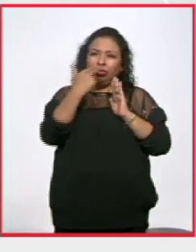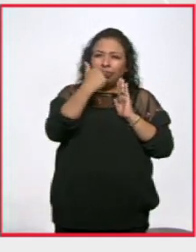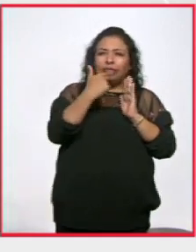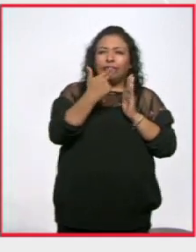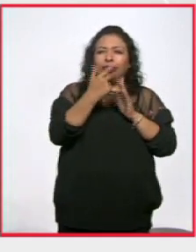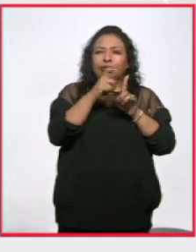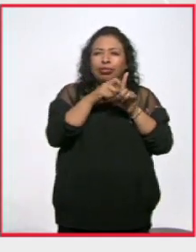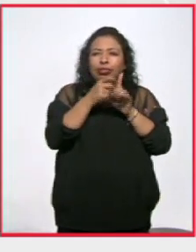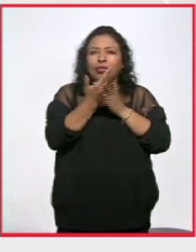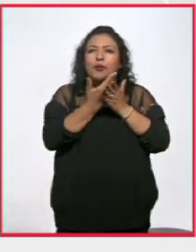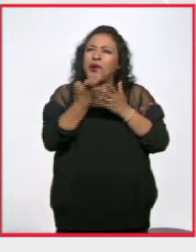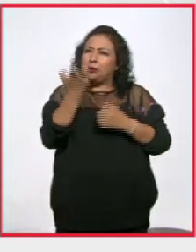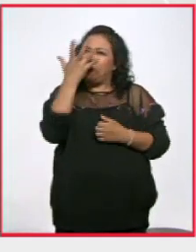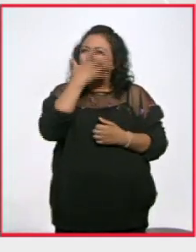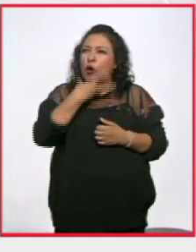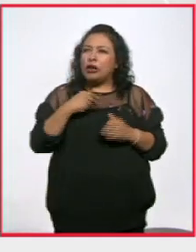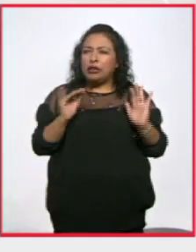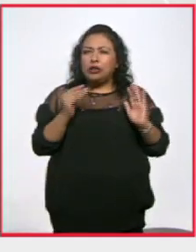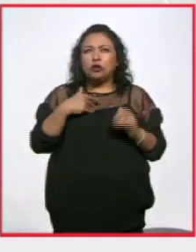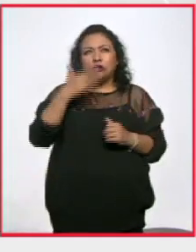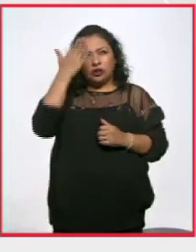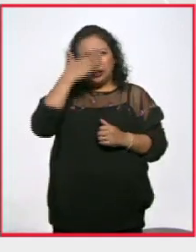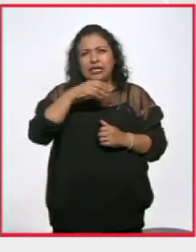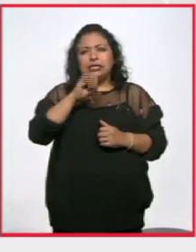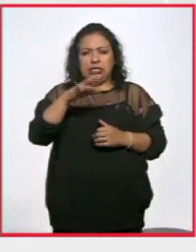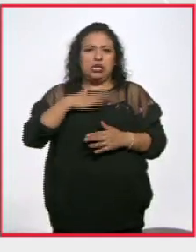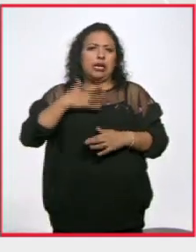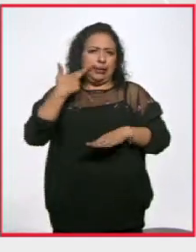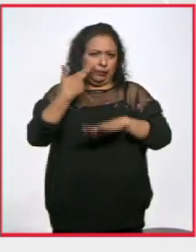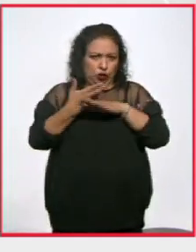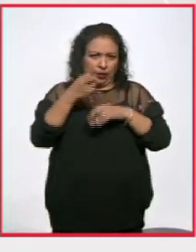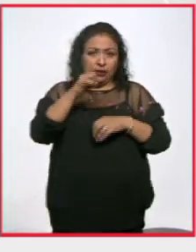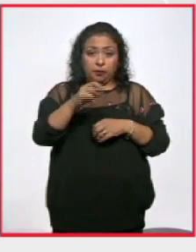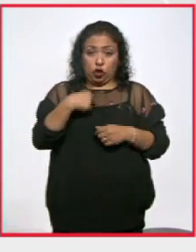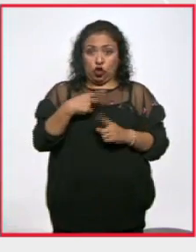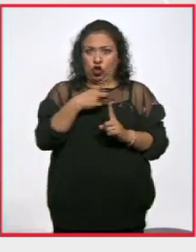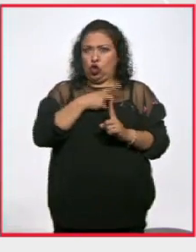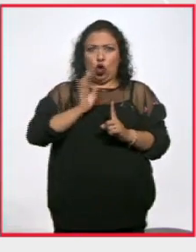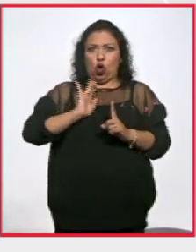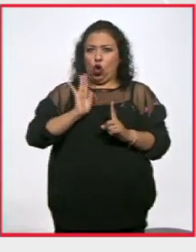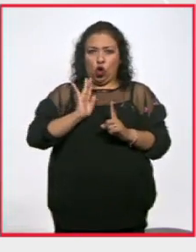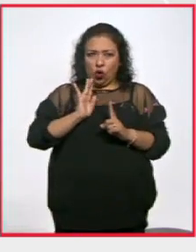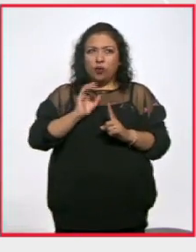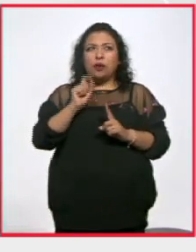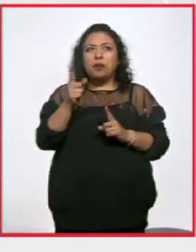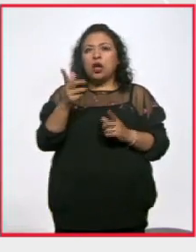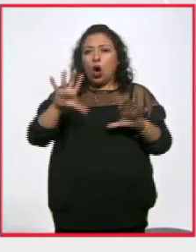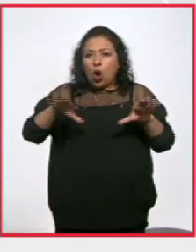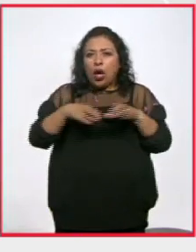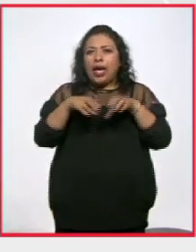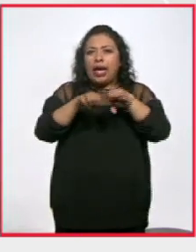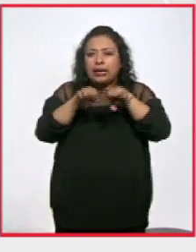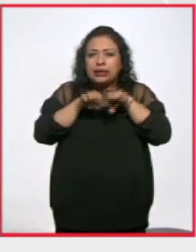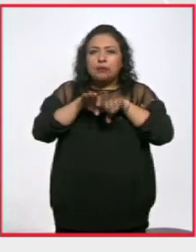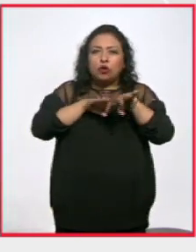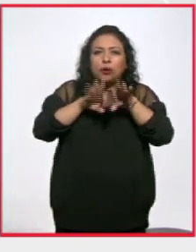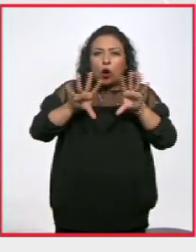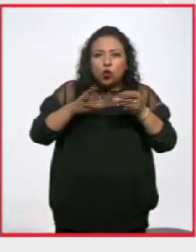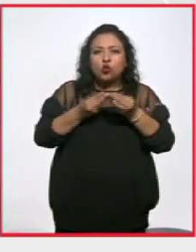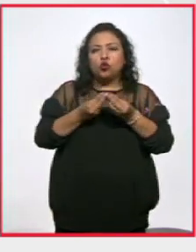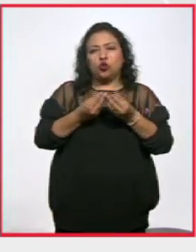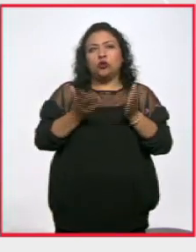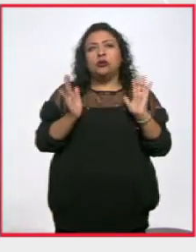eso era muy bonito porque sabía que era en parte claro que mi responsabilidad pero no solo la mía sino la chamba de todas las artistas también entonces